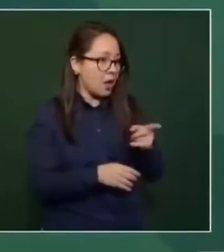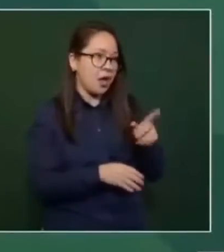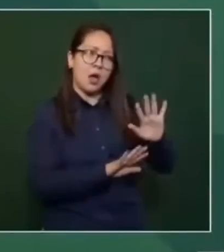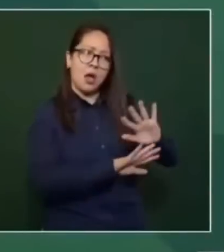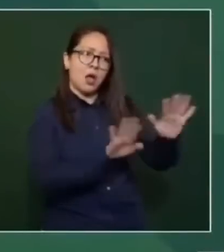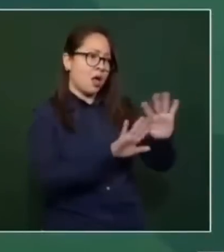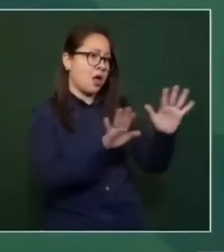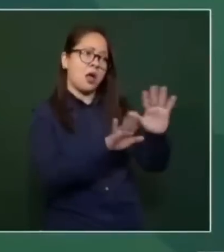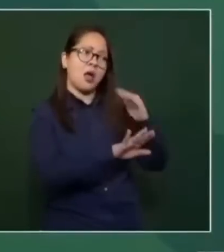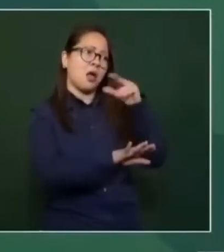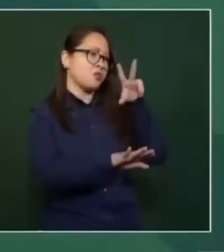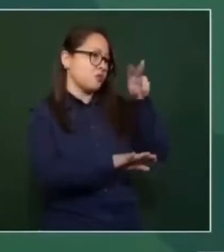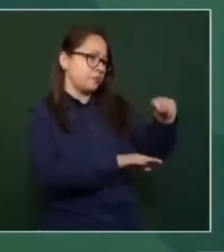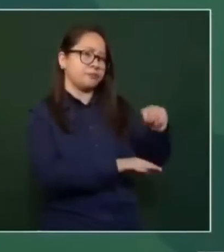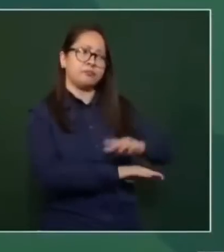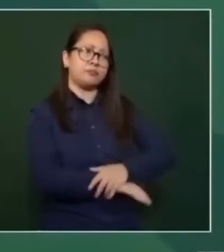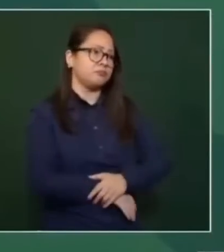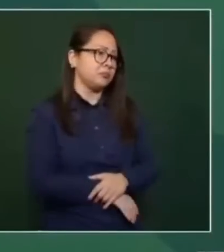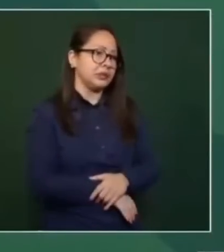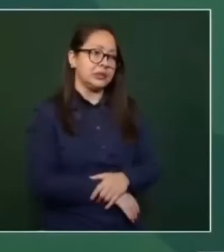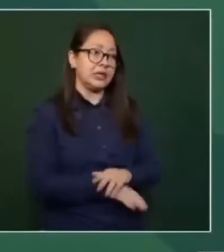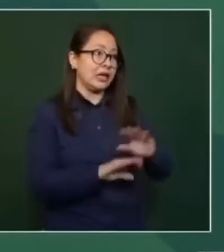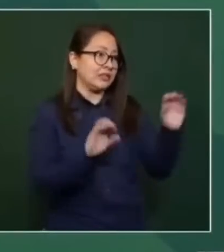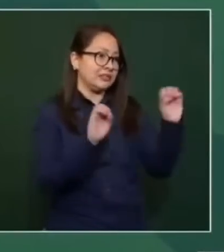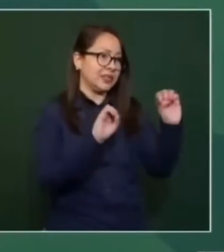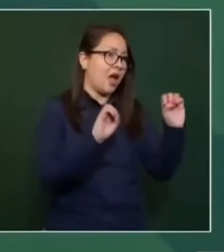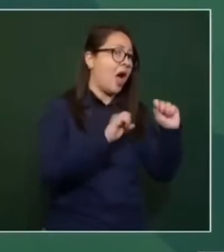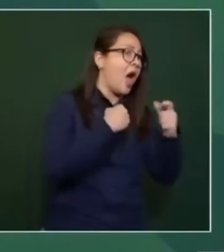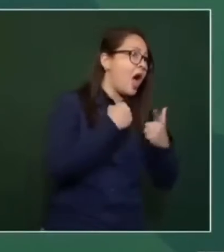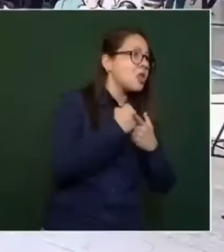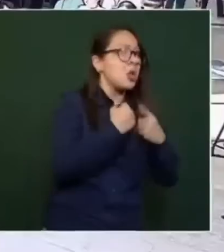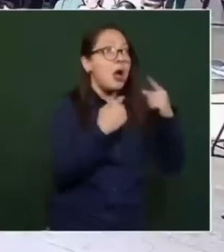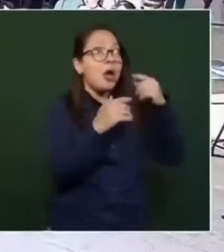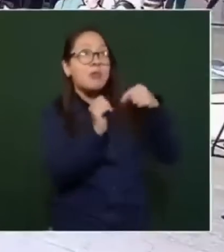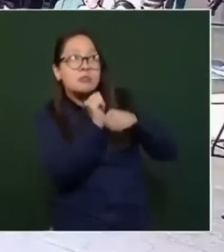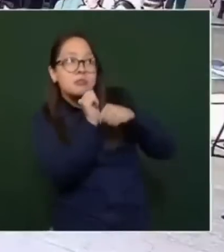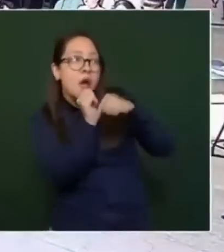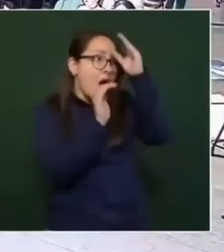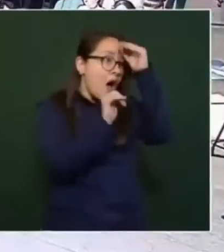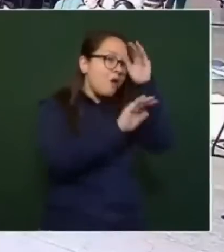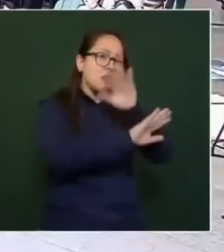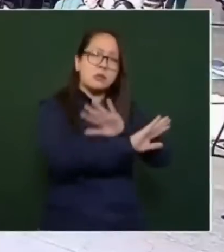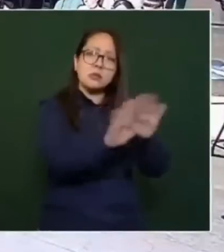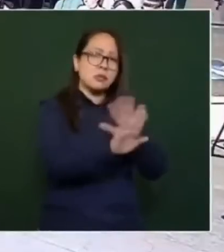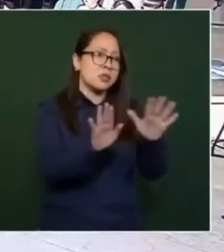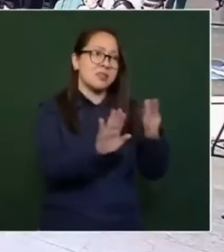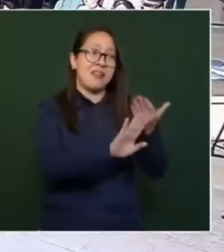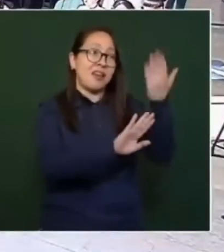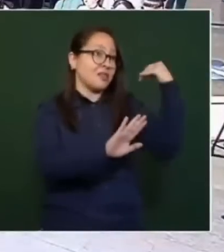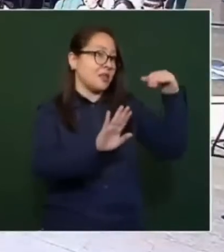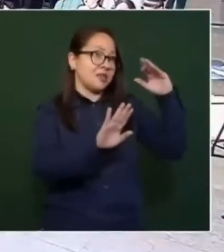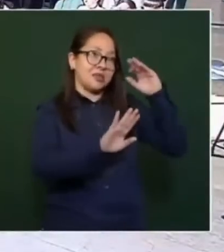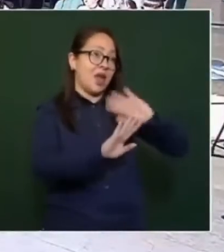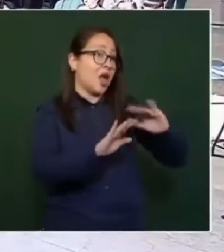ningún enjuague. Ya no es el tiempo de antes.